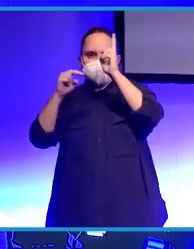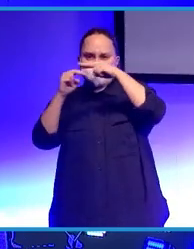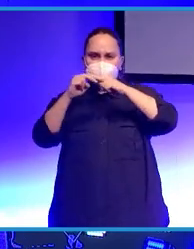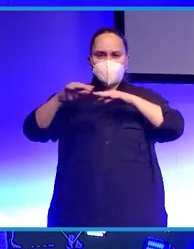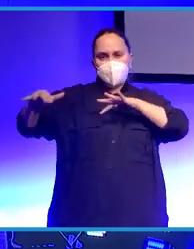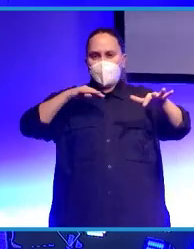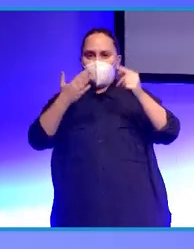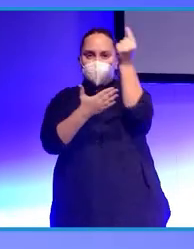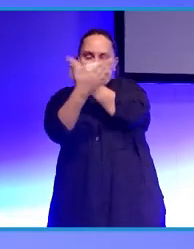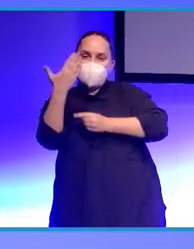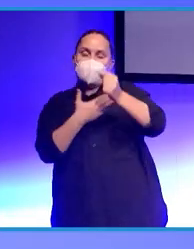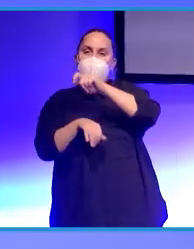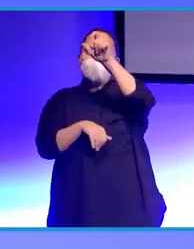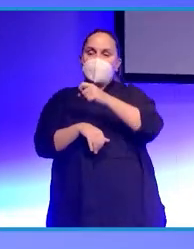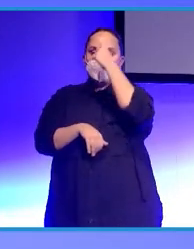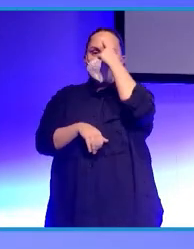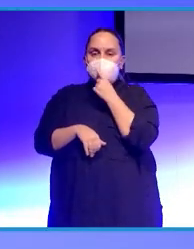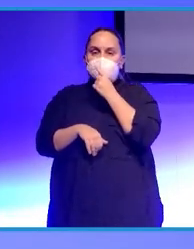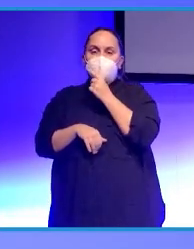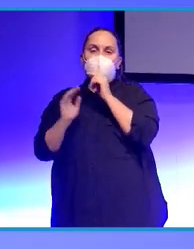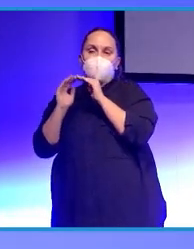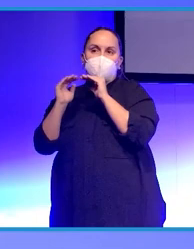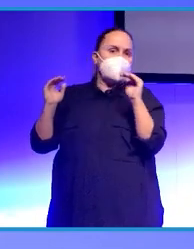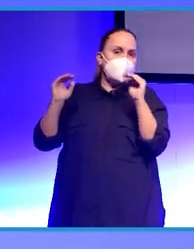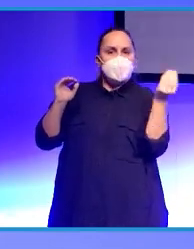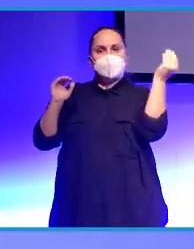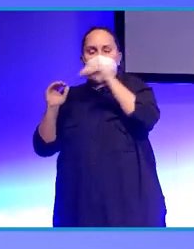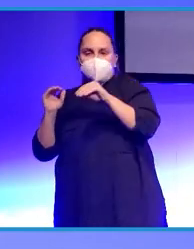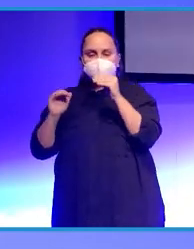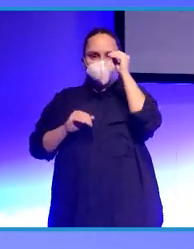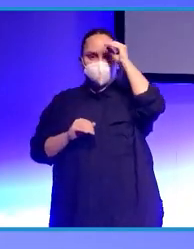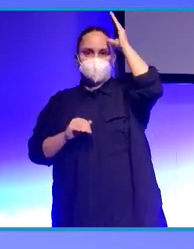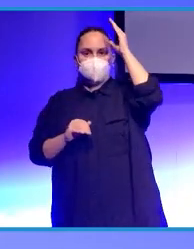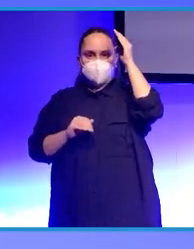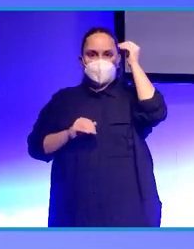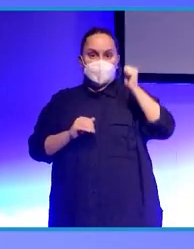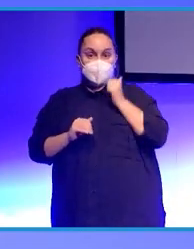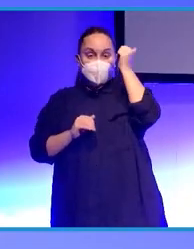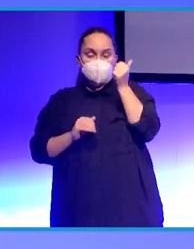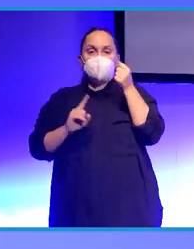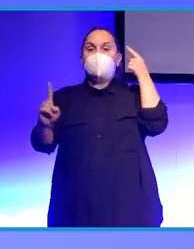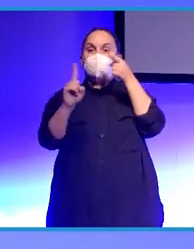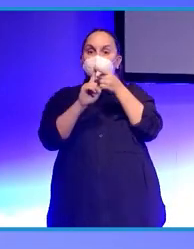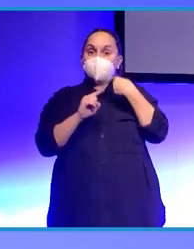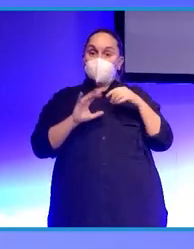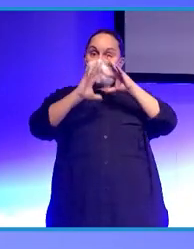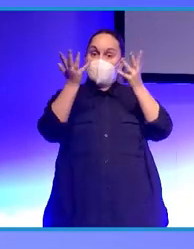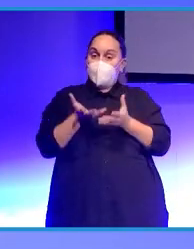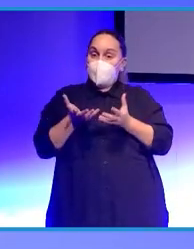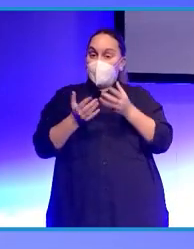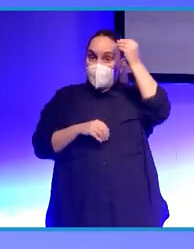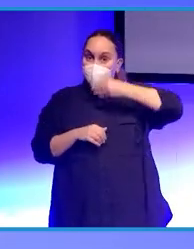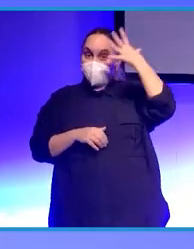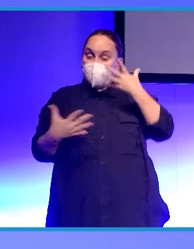a un personaje de forma lineal sino que van a aplicarle una inteligencia artificial para que cuando yo esté con él en el mundo virtual